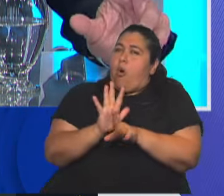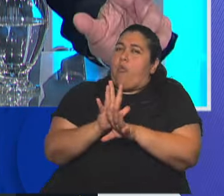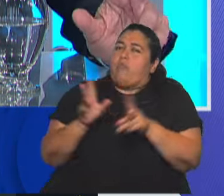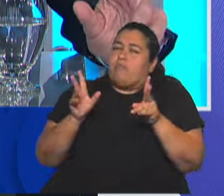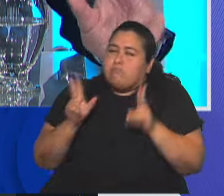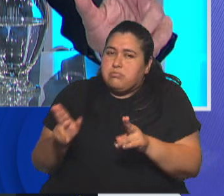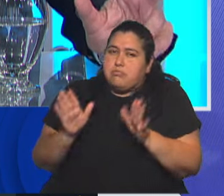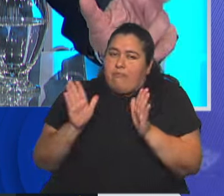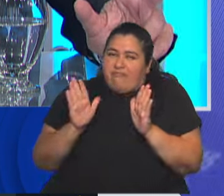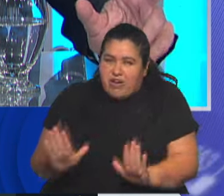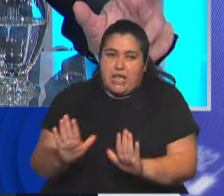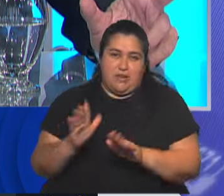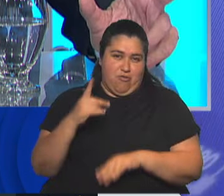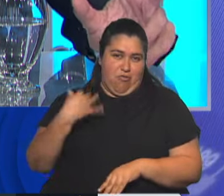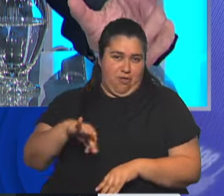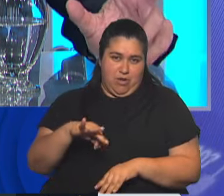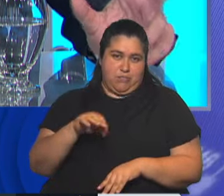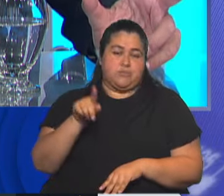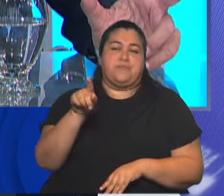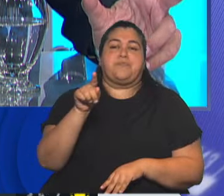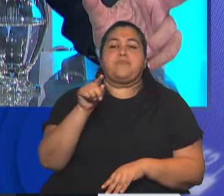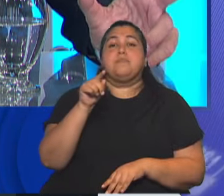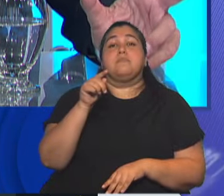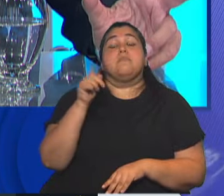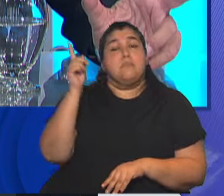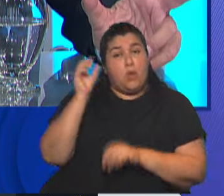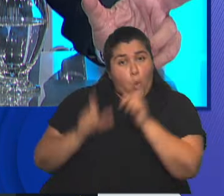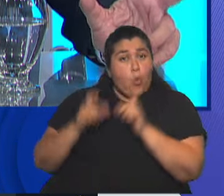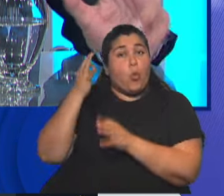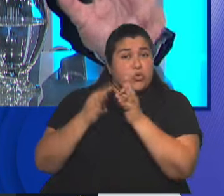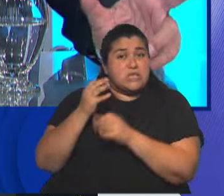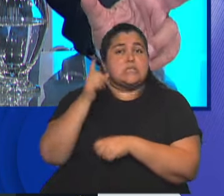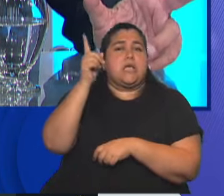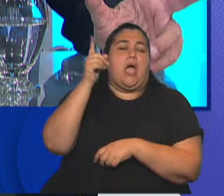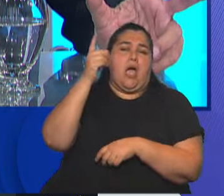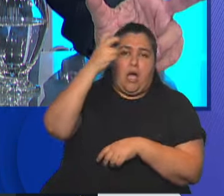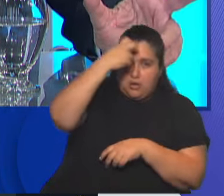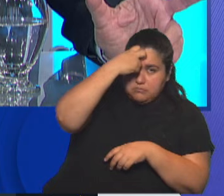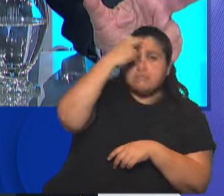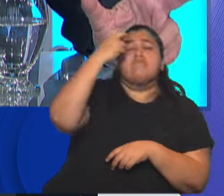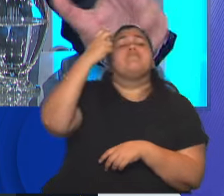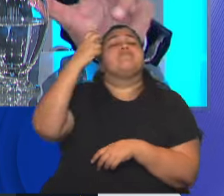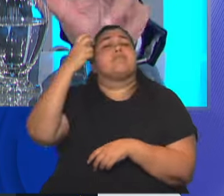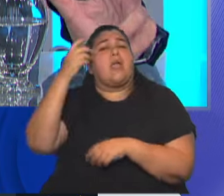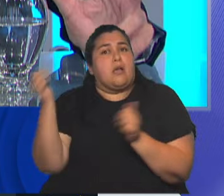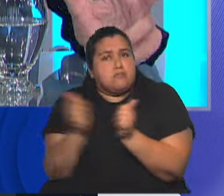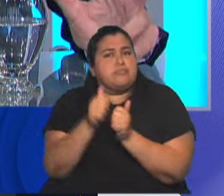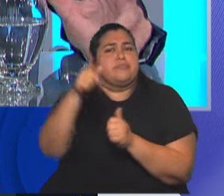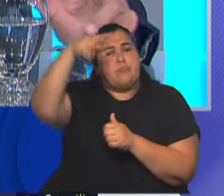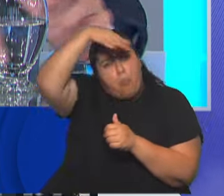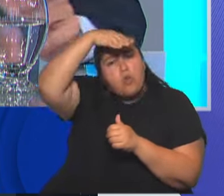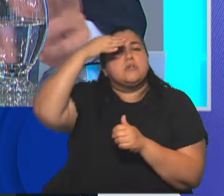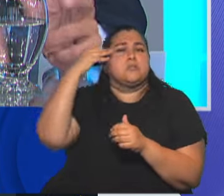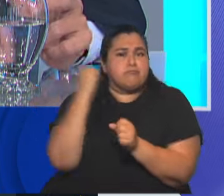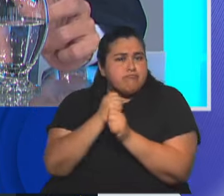es fundamental, en materia de seguridad, la tarea que está llevando a cabo Patricia Bullrich, la colaboración de Luis Petri, estamos